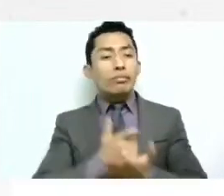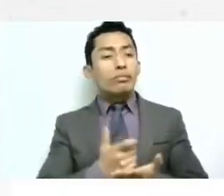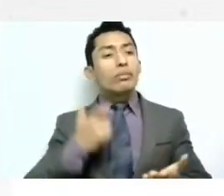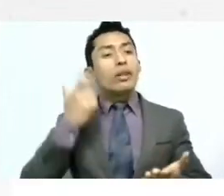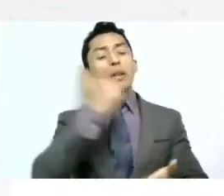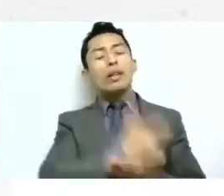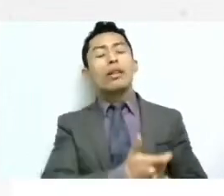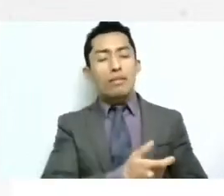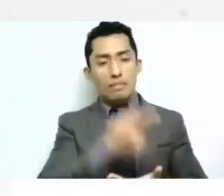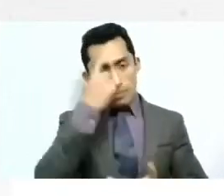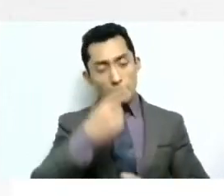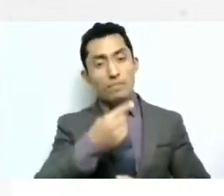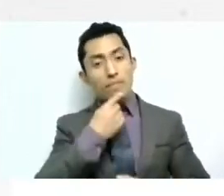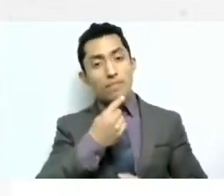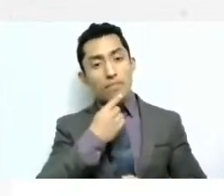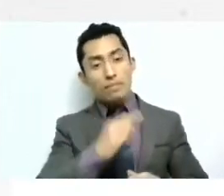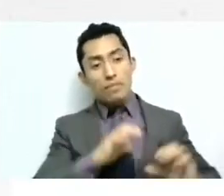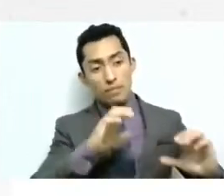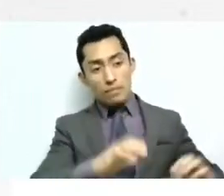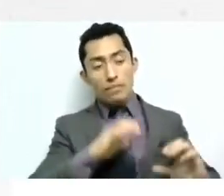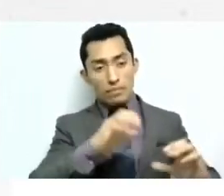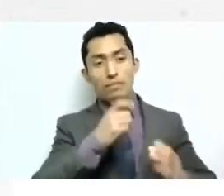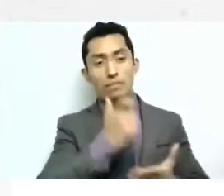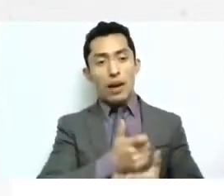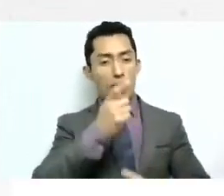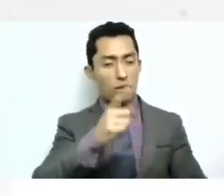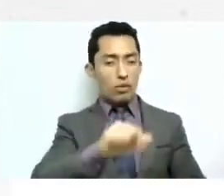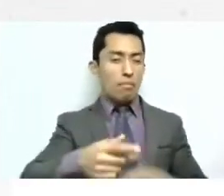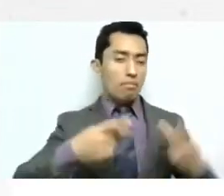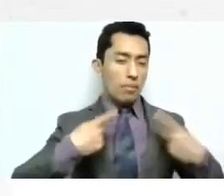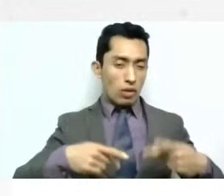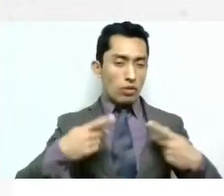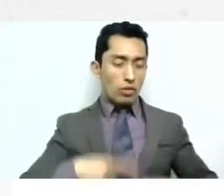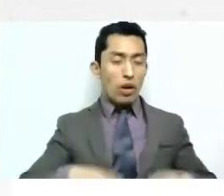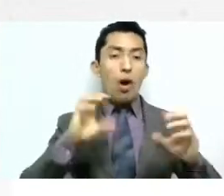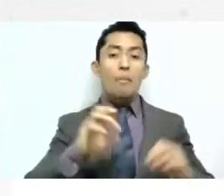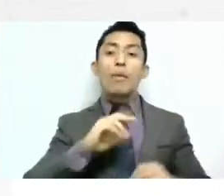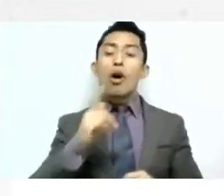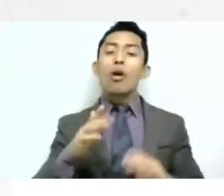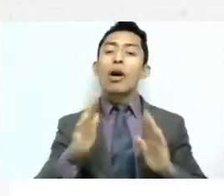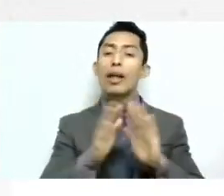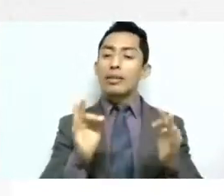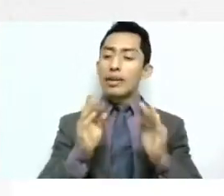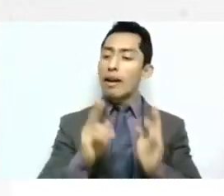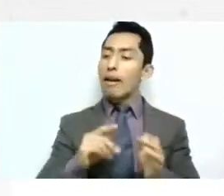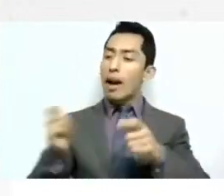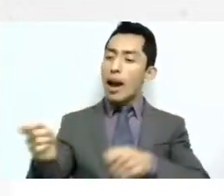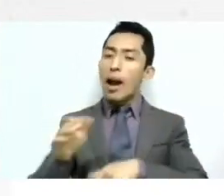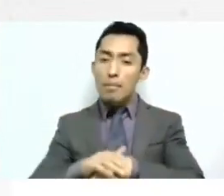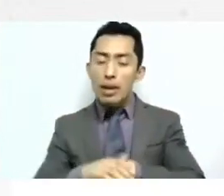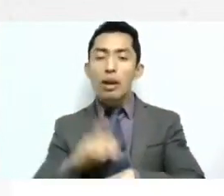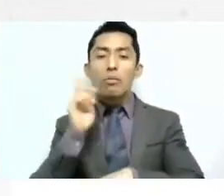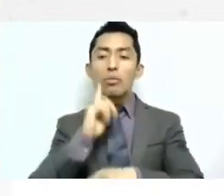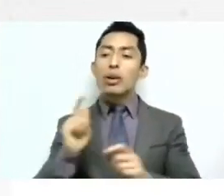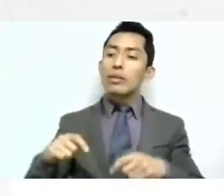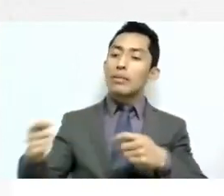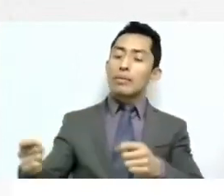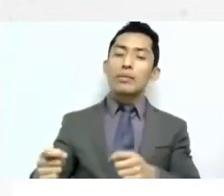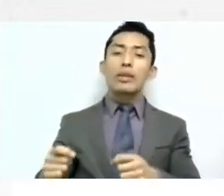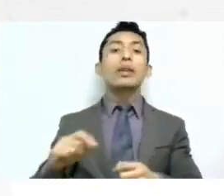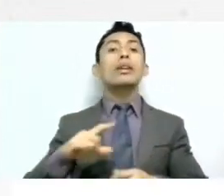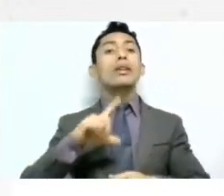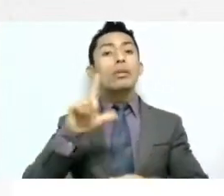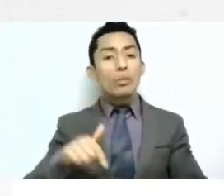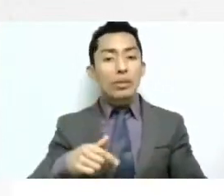menores o desencargarse lo que a la vecina que a la amiga y aquí viene esta parte que